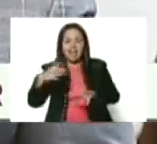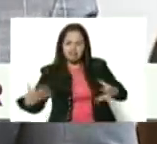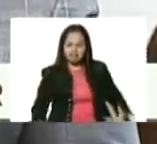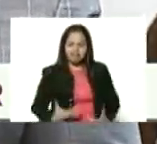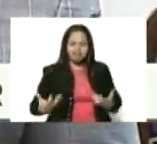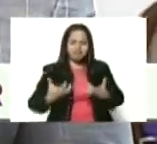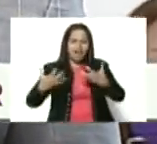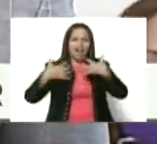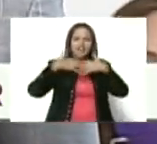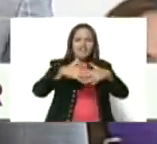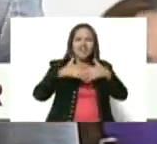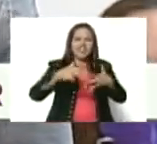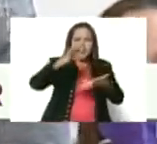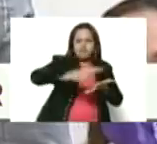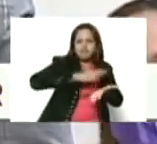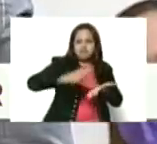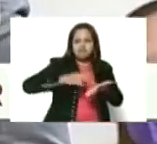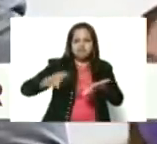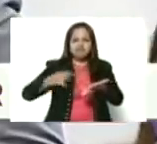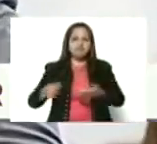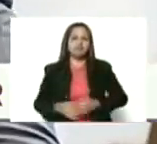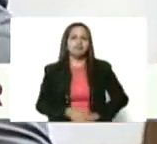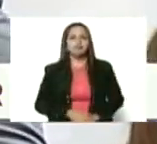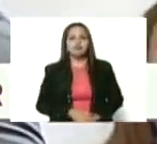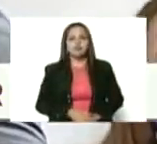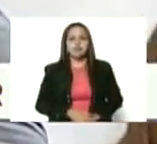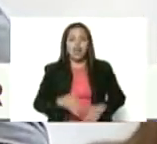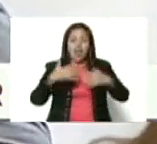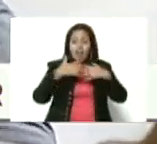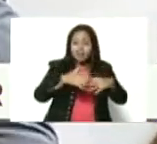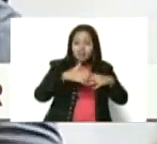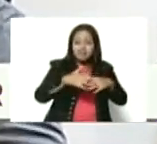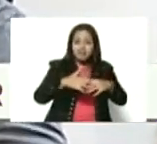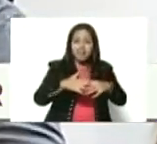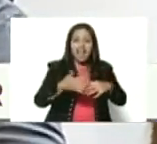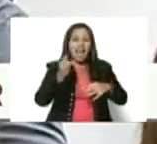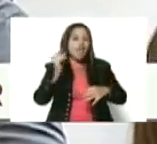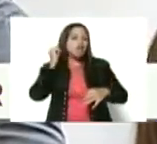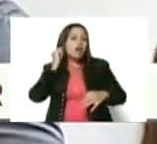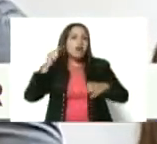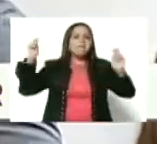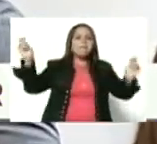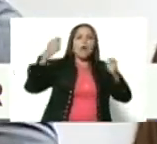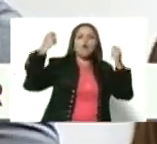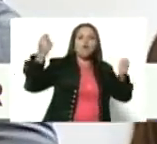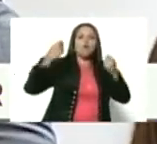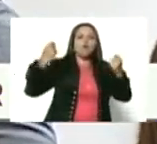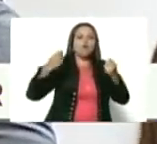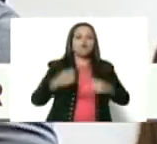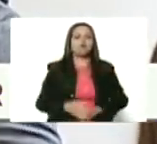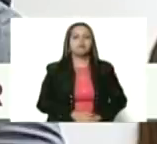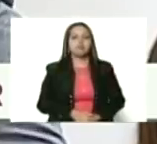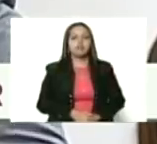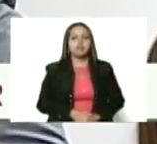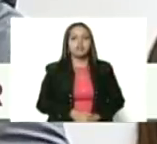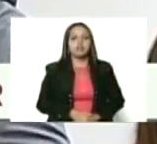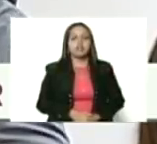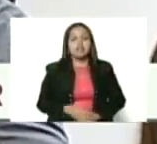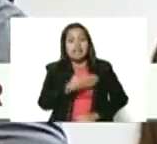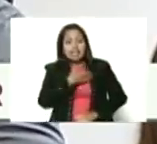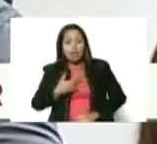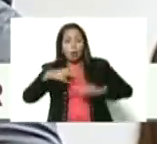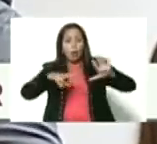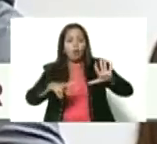fábrica textil. Esa fábrica textil donde habían mujeres protestando y exigiendo ocho horas de